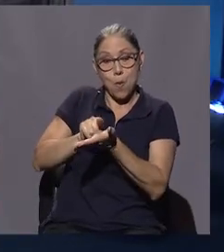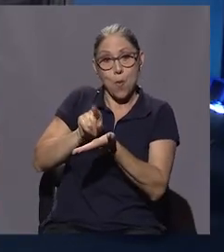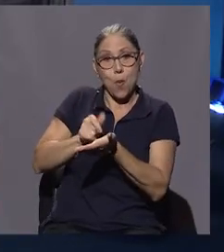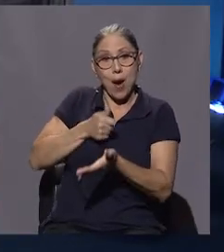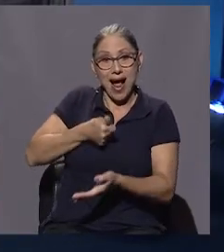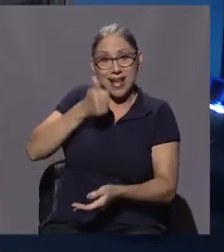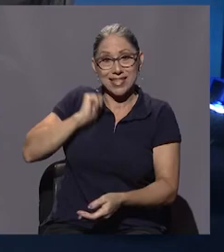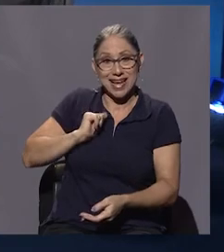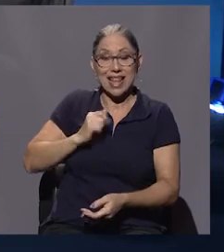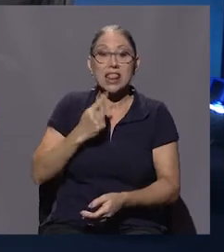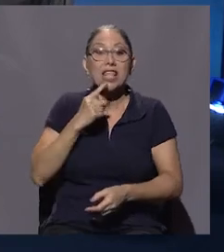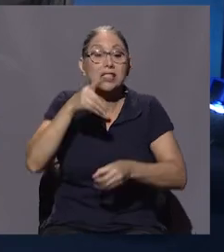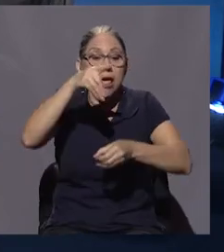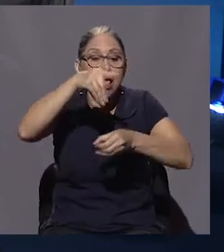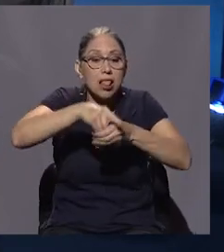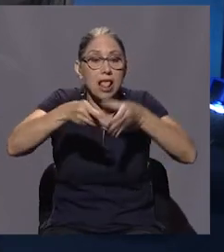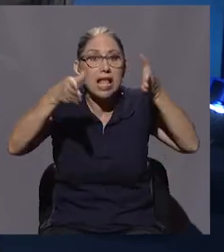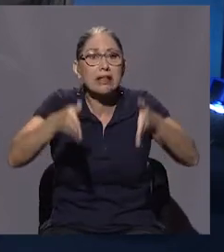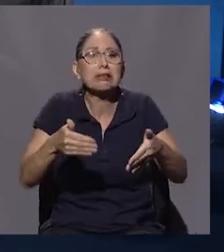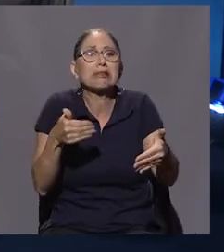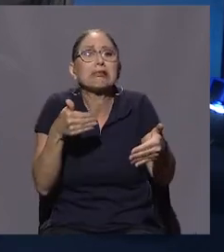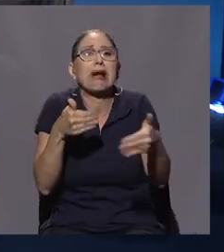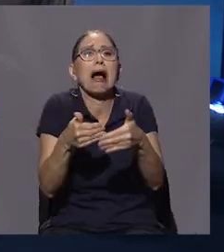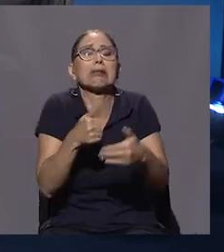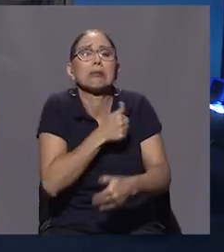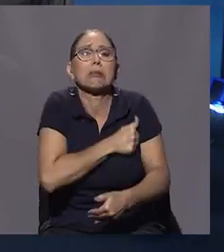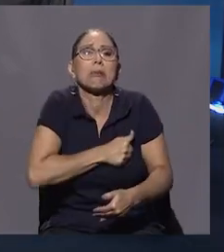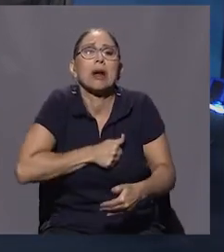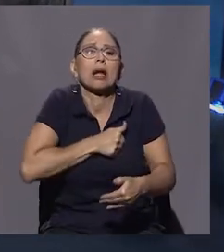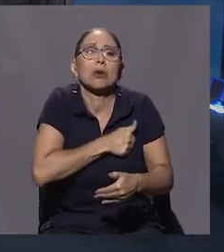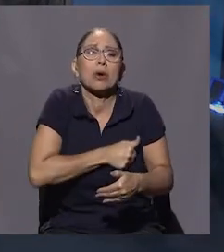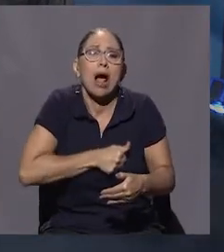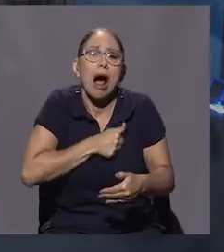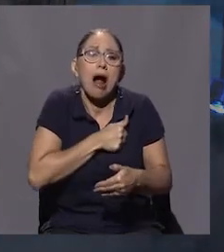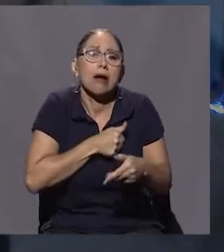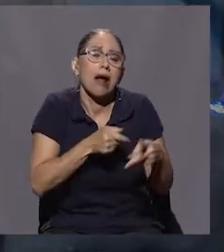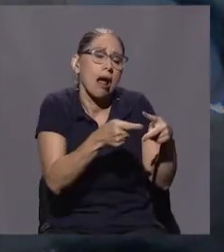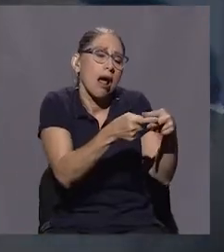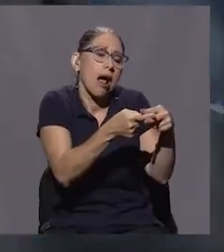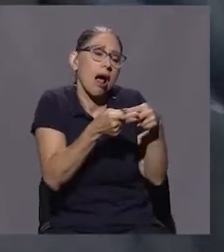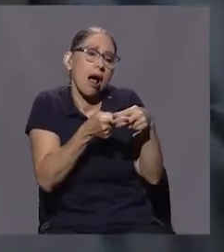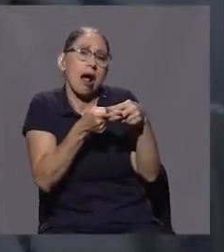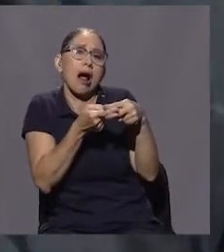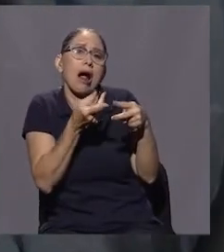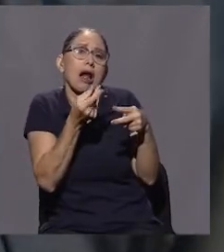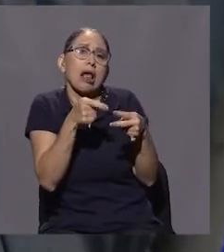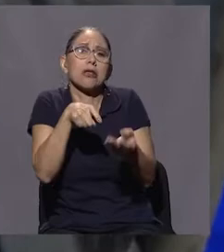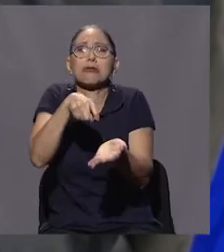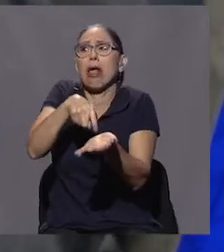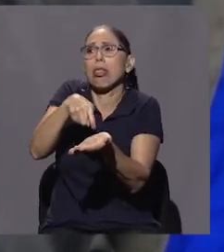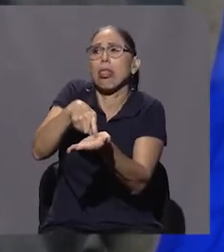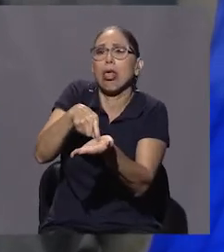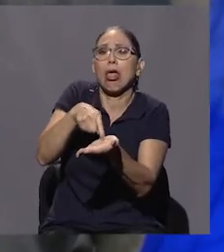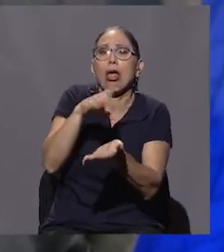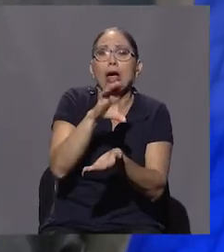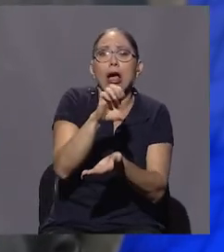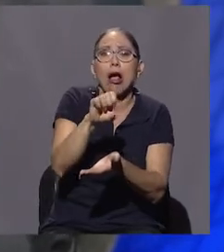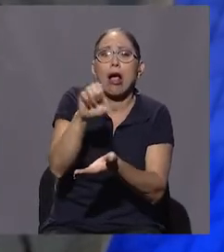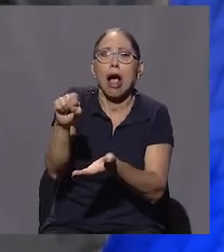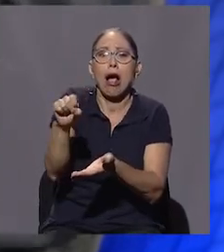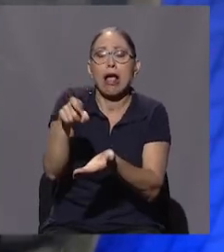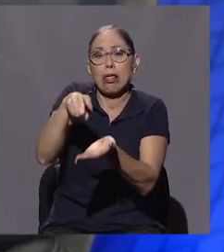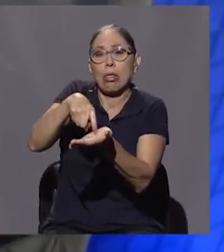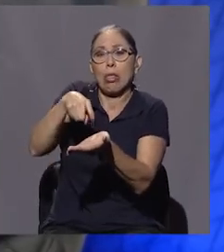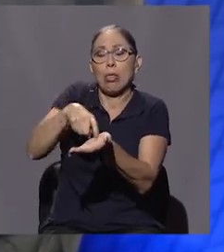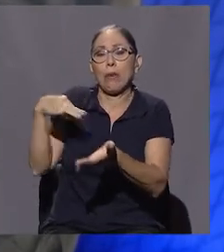Dice, legisladores a un paso de perdonar créditos amorosos con la caja de seguro social y el ministerio de Hacienda.